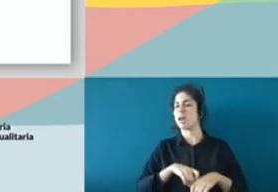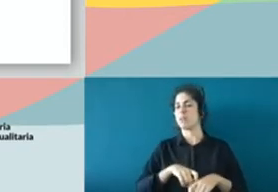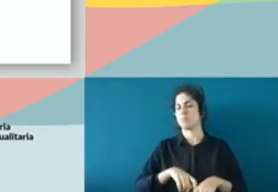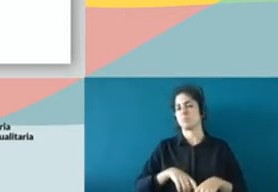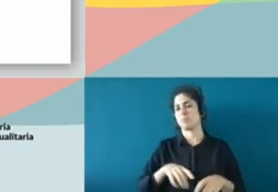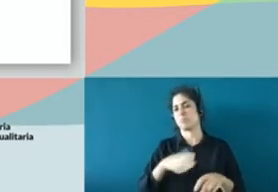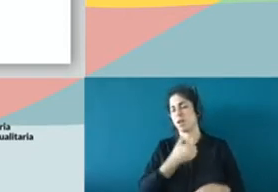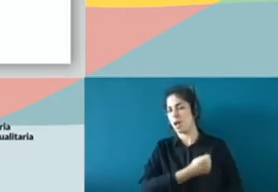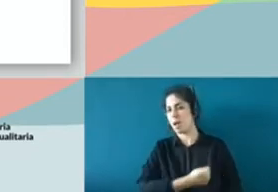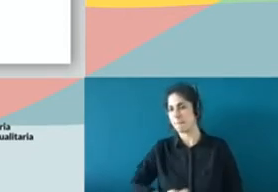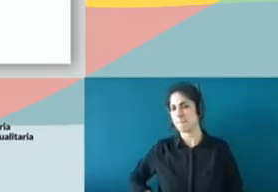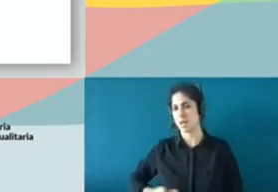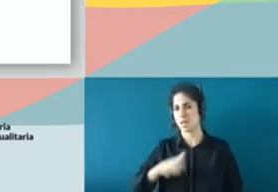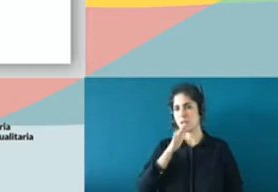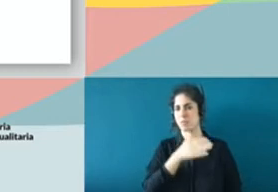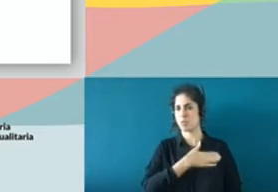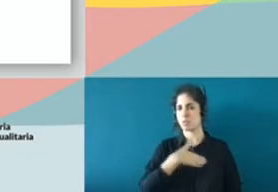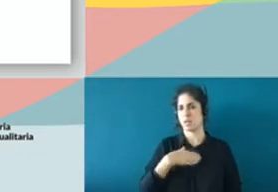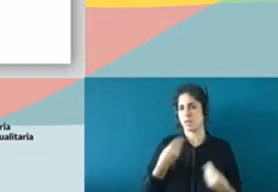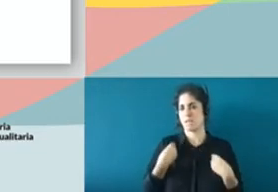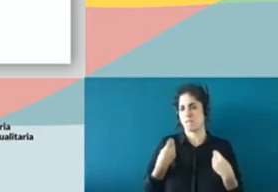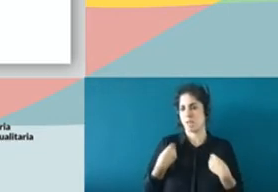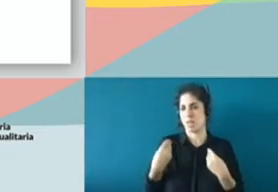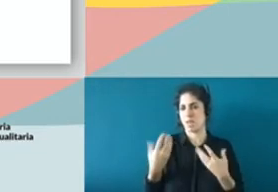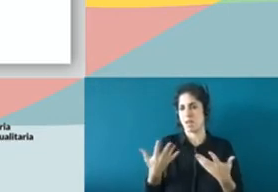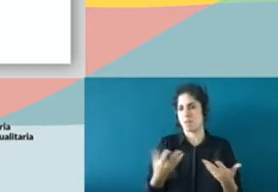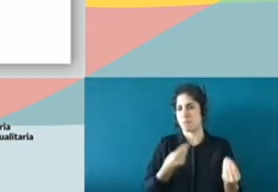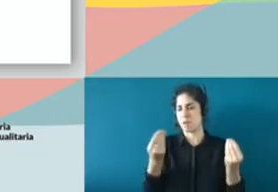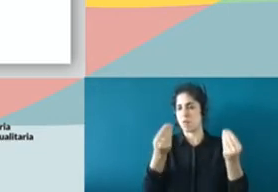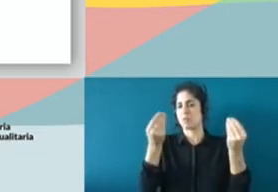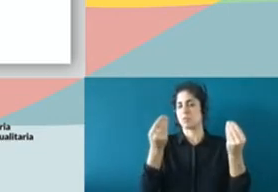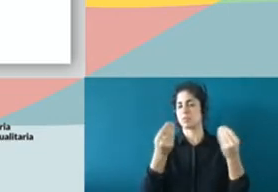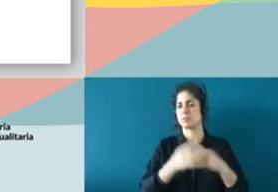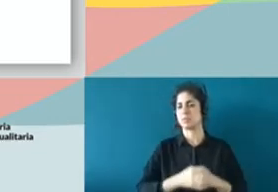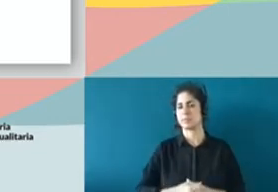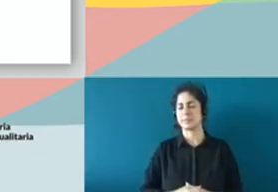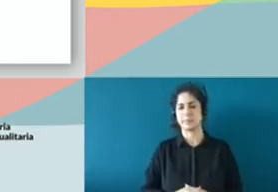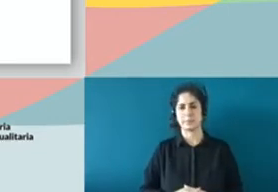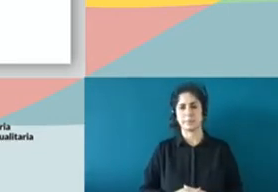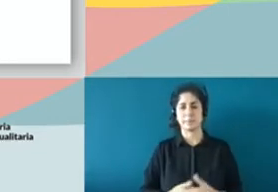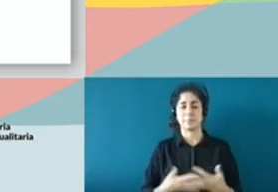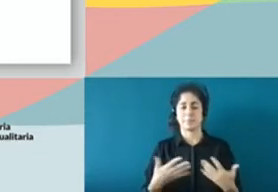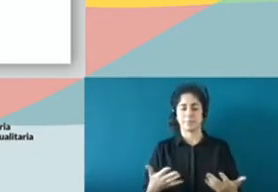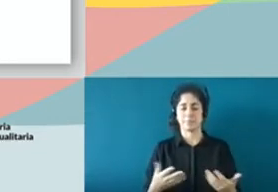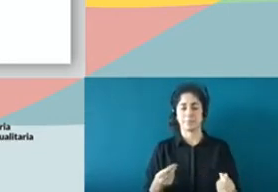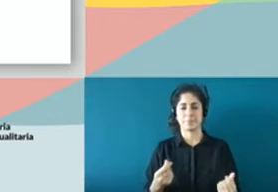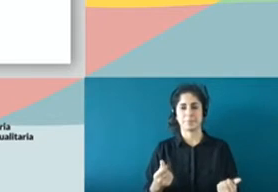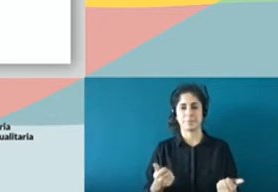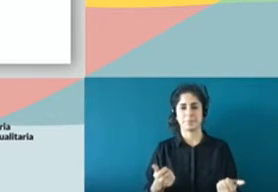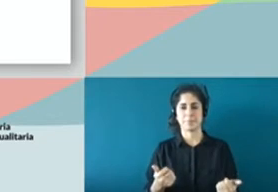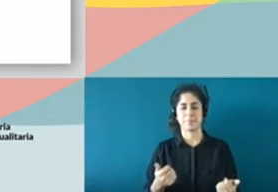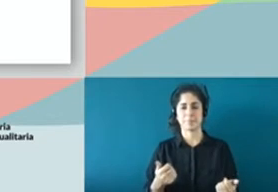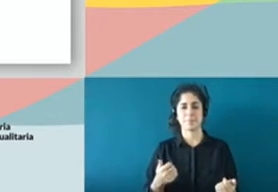Por un futuro mejor. Bueno, yo, respecto a por qué llegan,